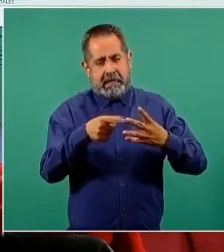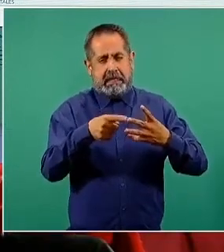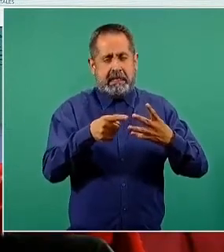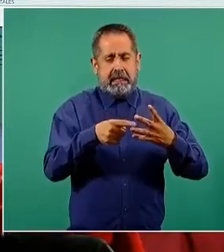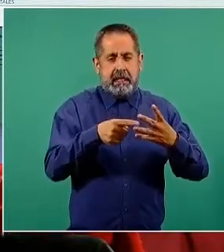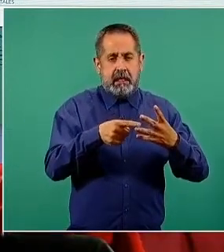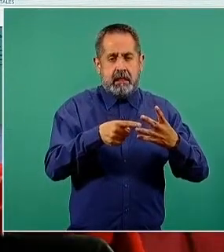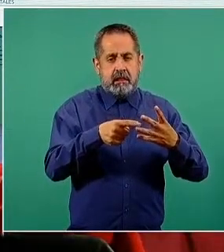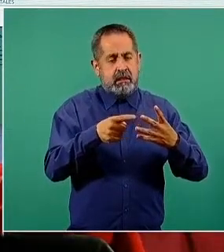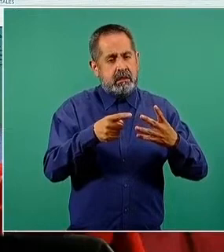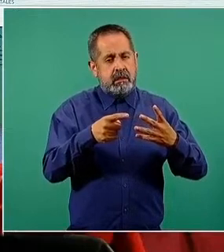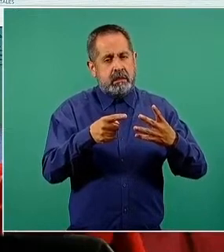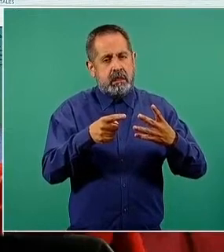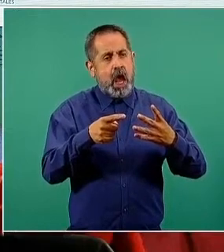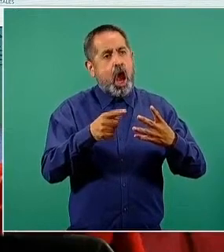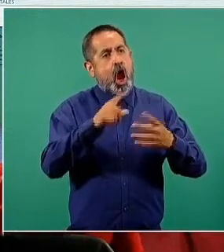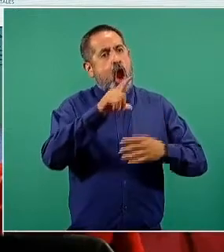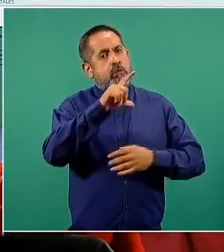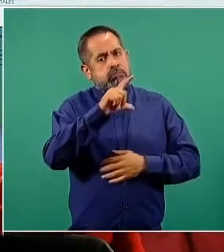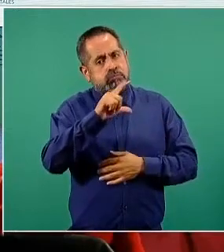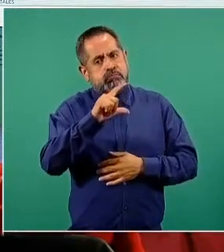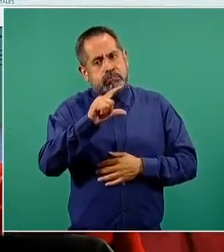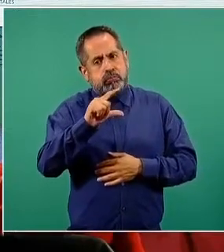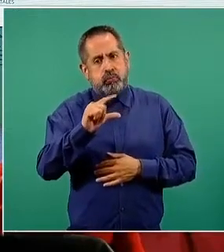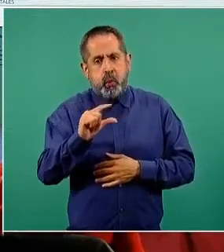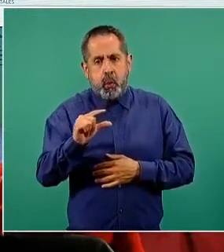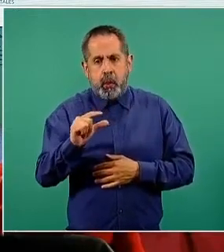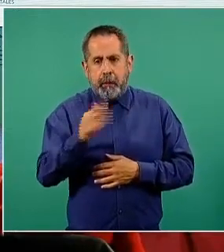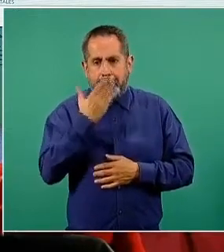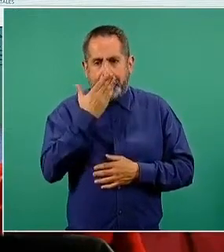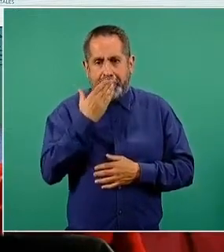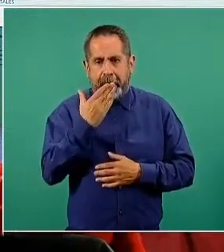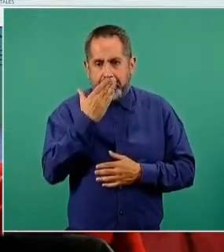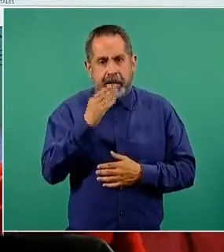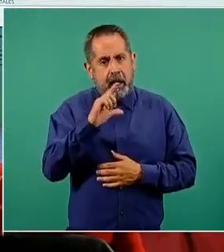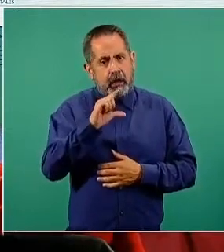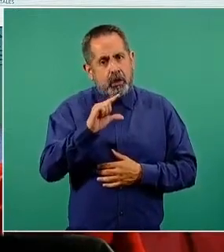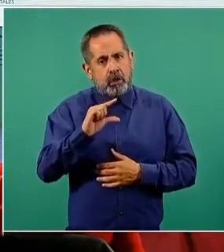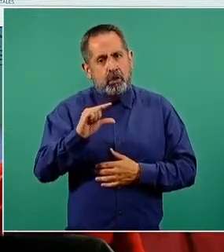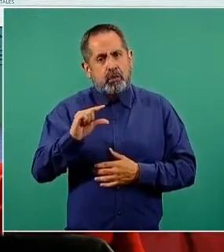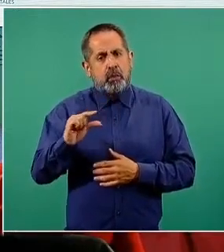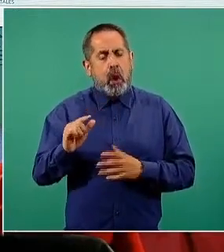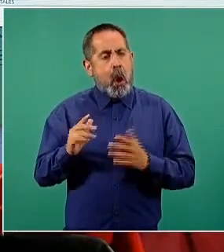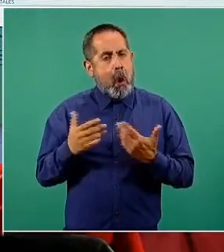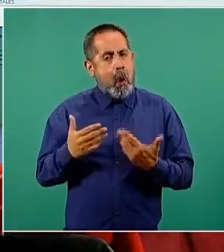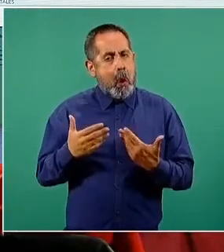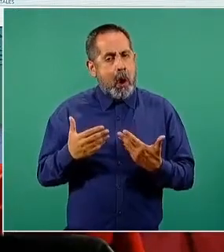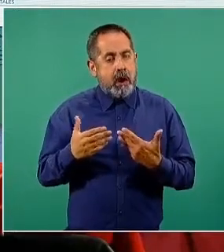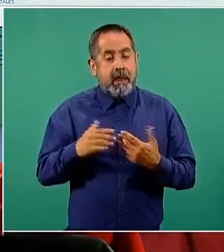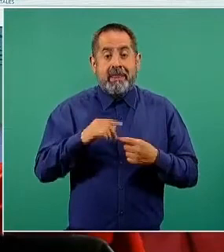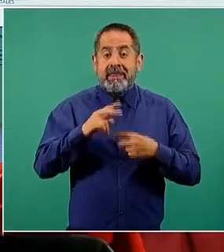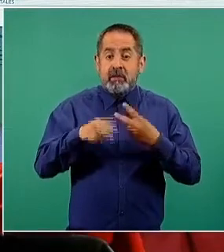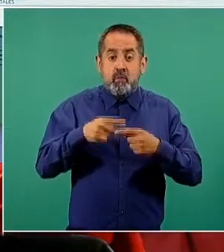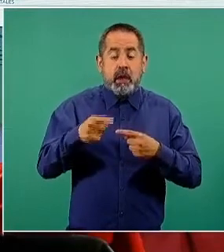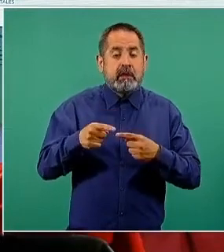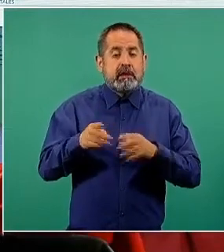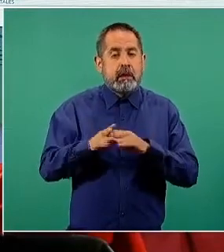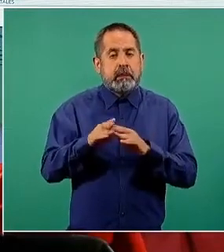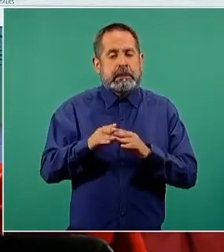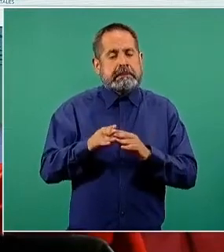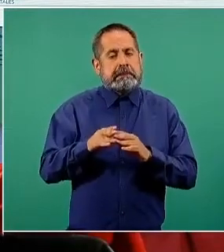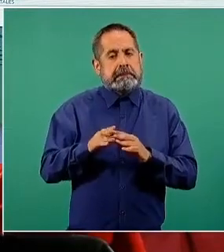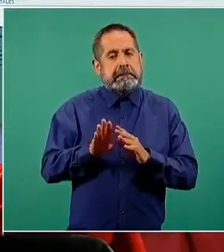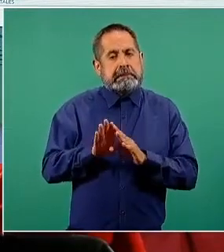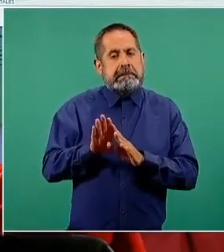tendencia descendente importante, bastante con mucha velocidad hacia abajo, luego esta fue un poco